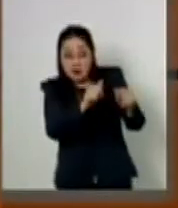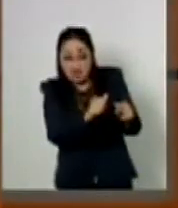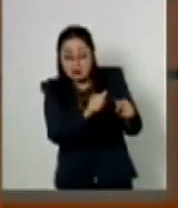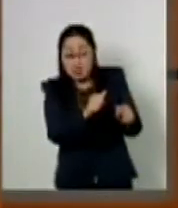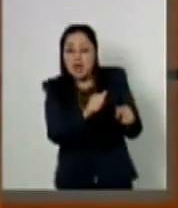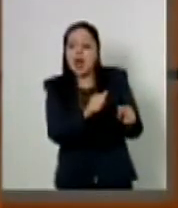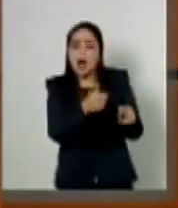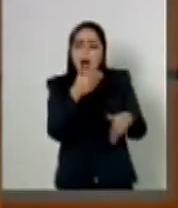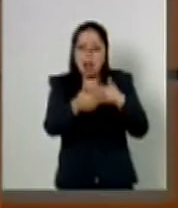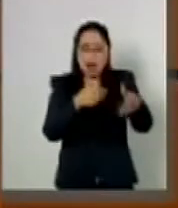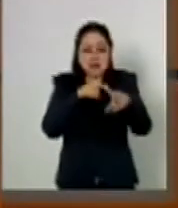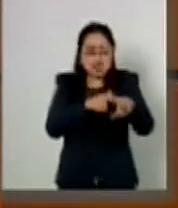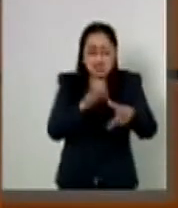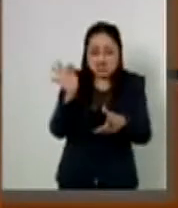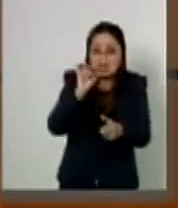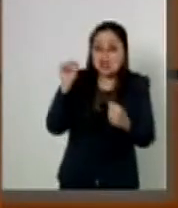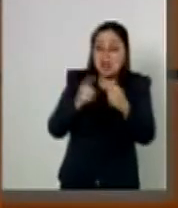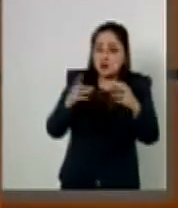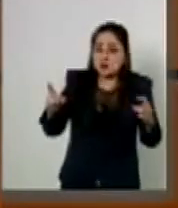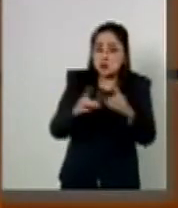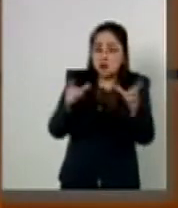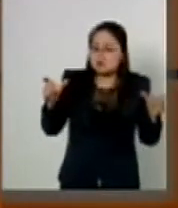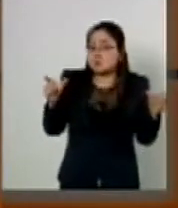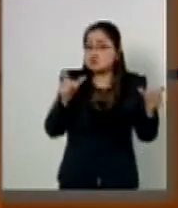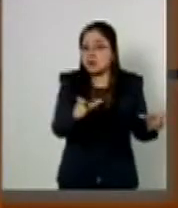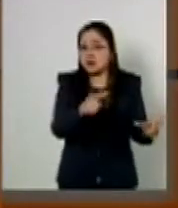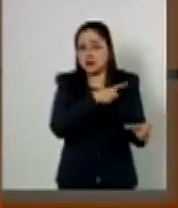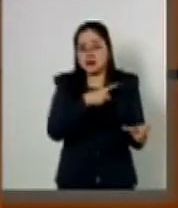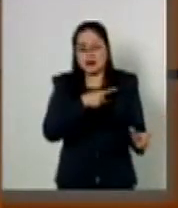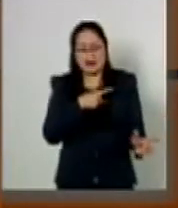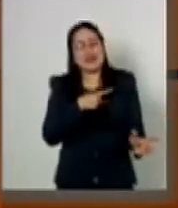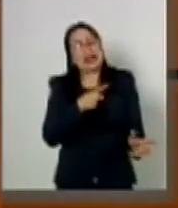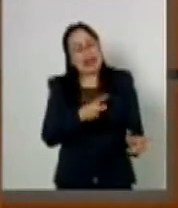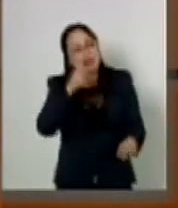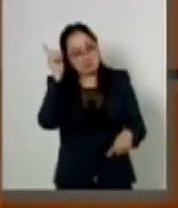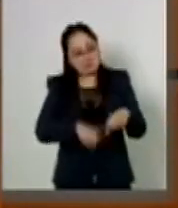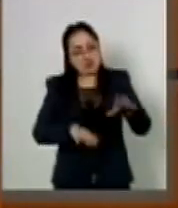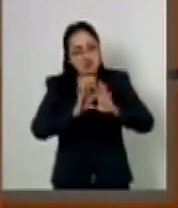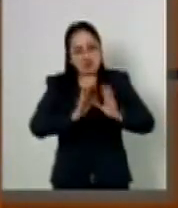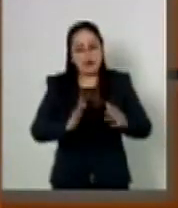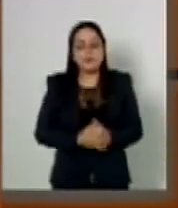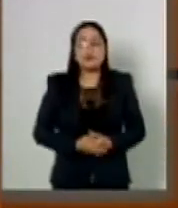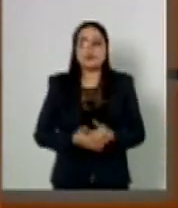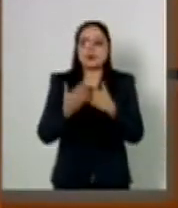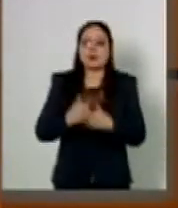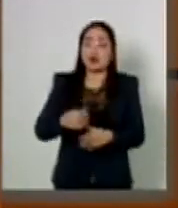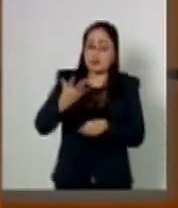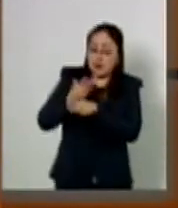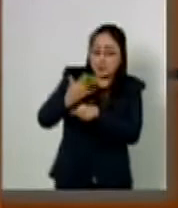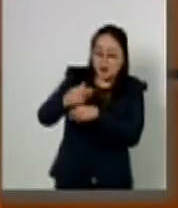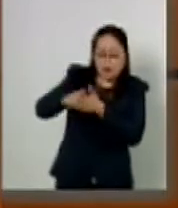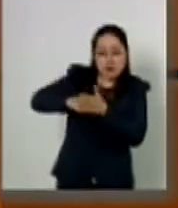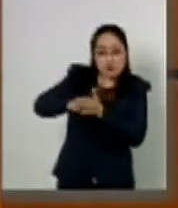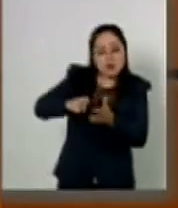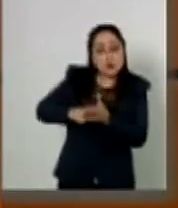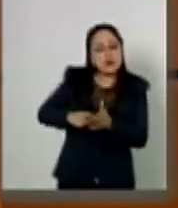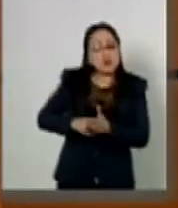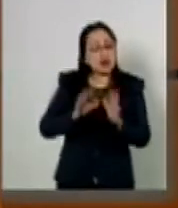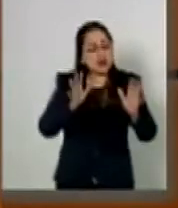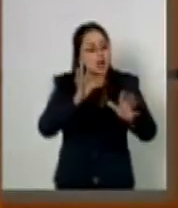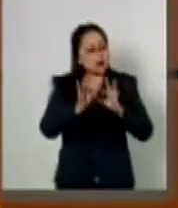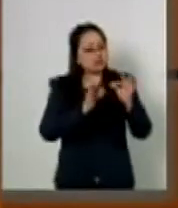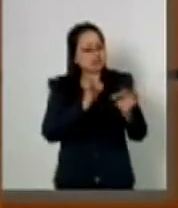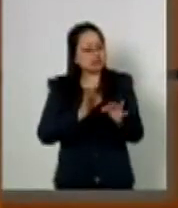sustento constitucional. Estos, al igual que el resto de las modificaciones realizadas durante el análisis de la minuta